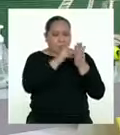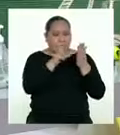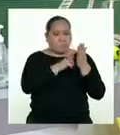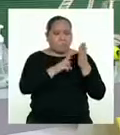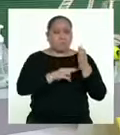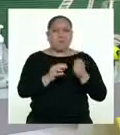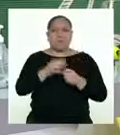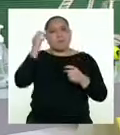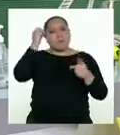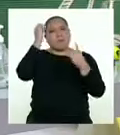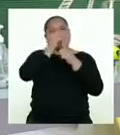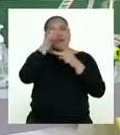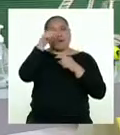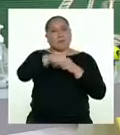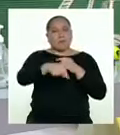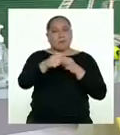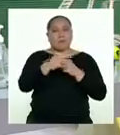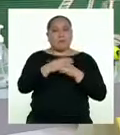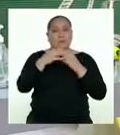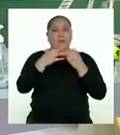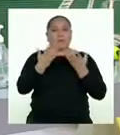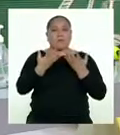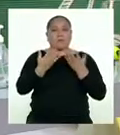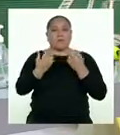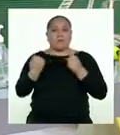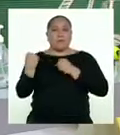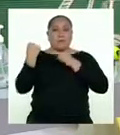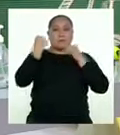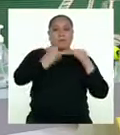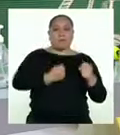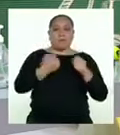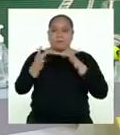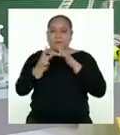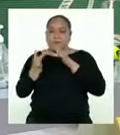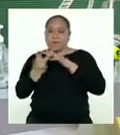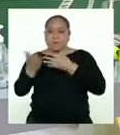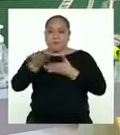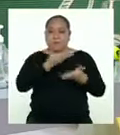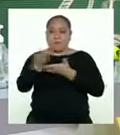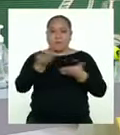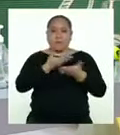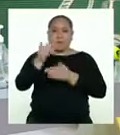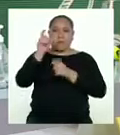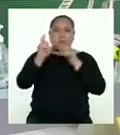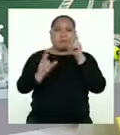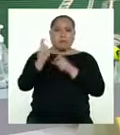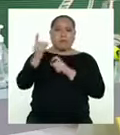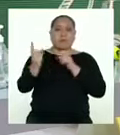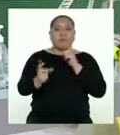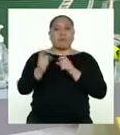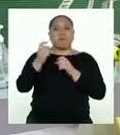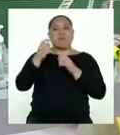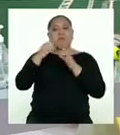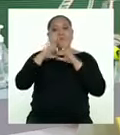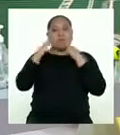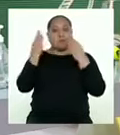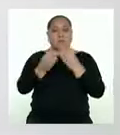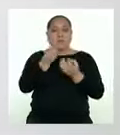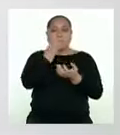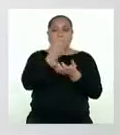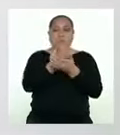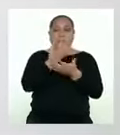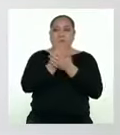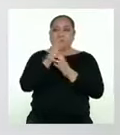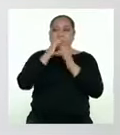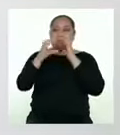El propósito del texto es fortalecer los vínculos entre todas y todos los miembros de la familia a través de una buena comunicación.